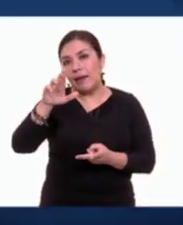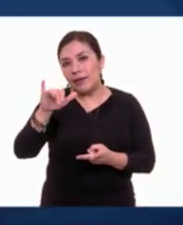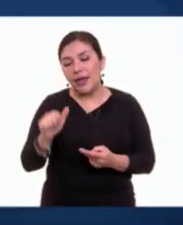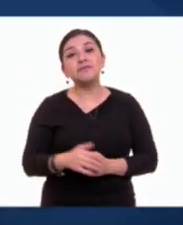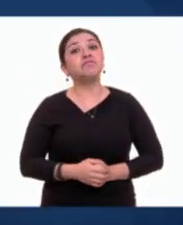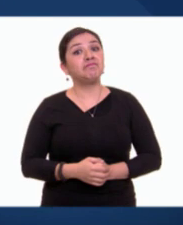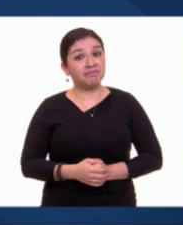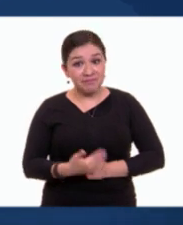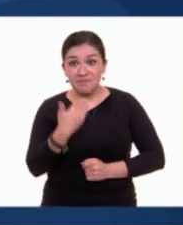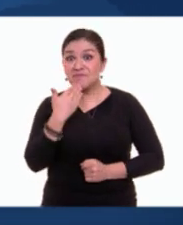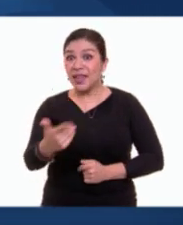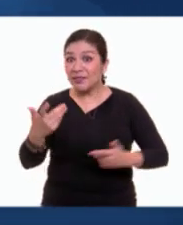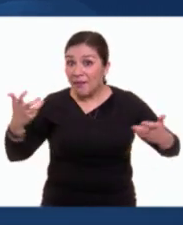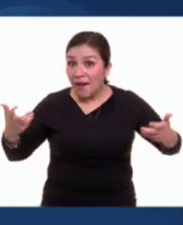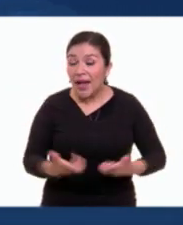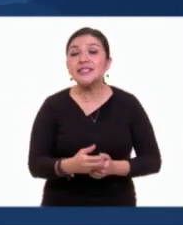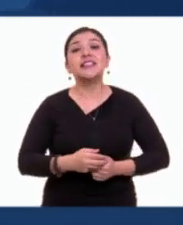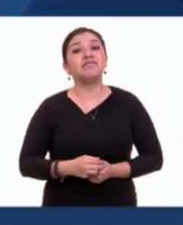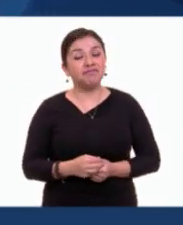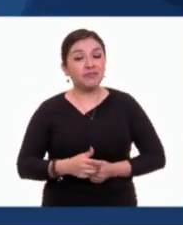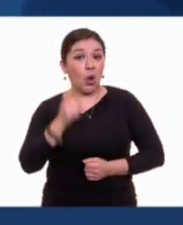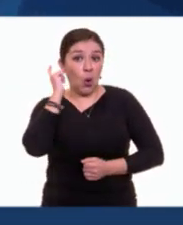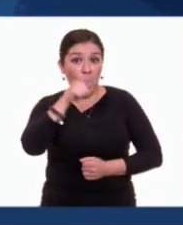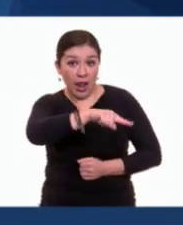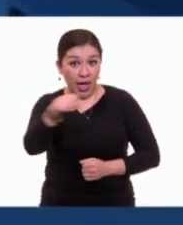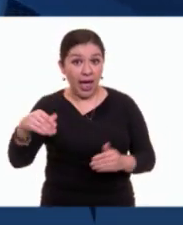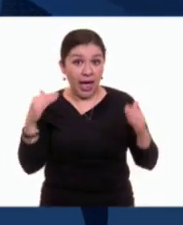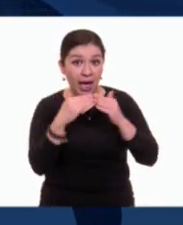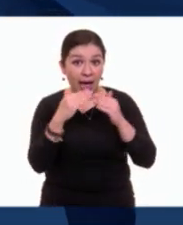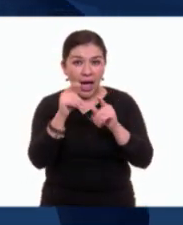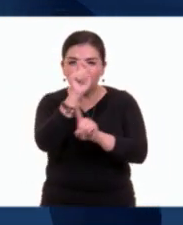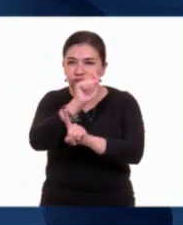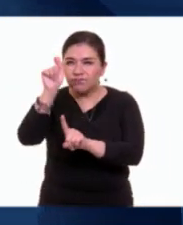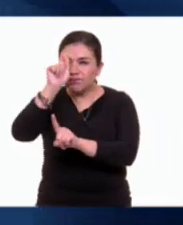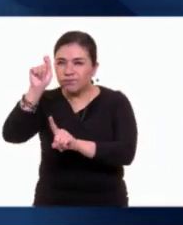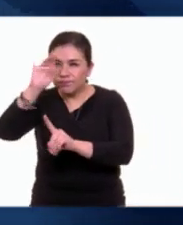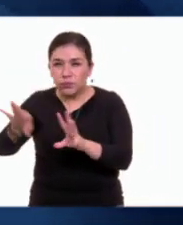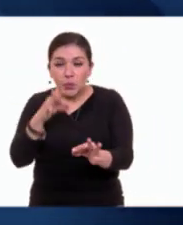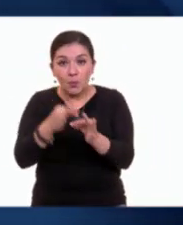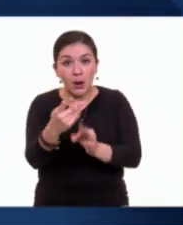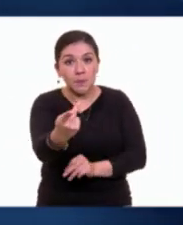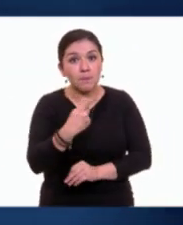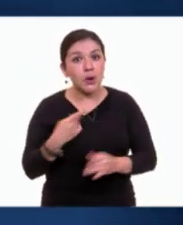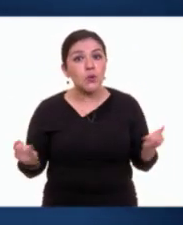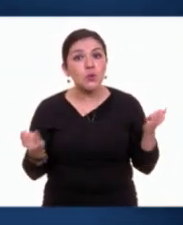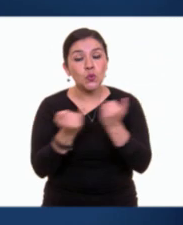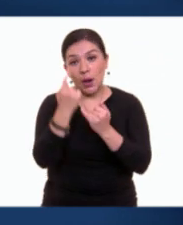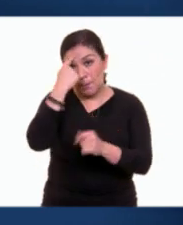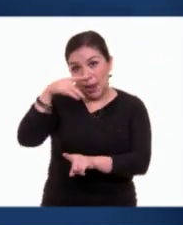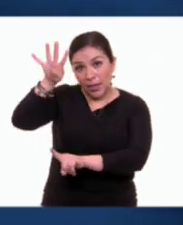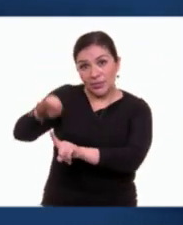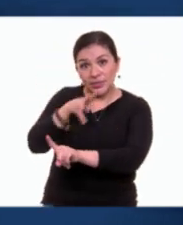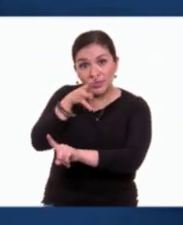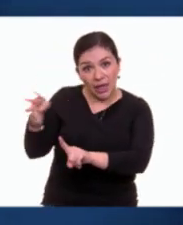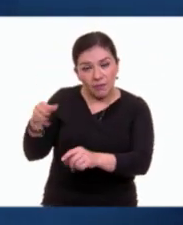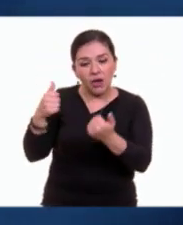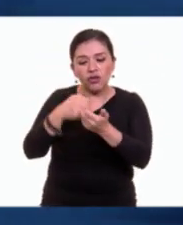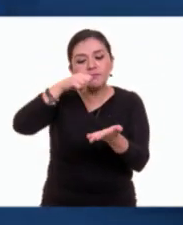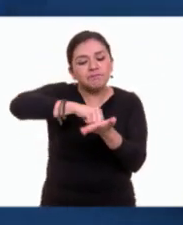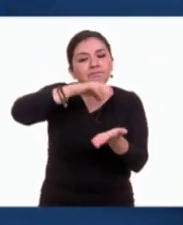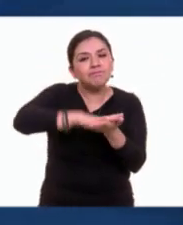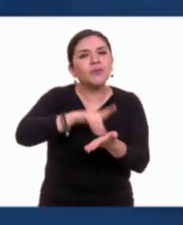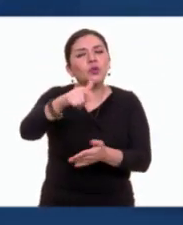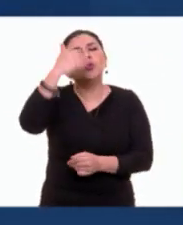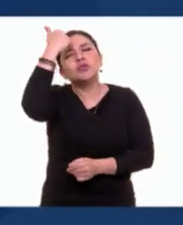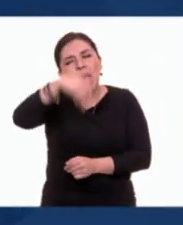Muy buen trabajo, Juan Carlos. Espero que en casa hayan concluido con nosotras su tabla y plasmado en ella